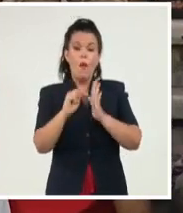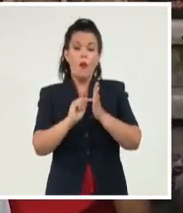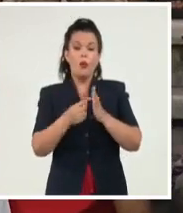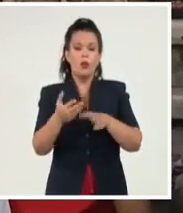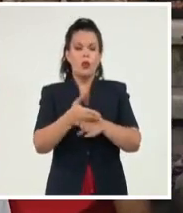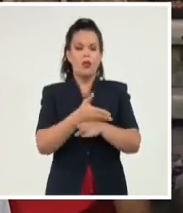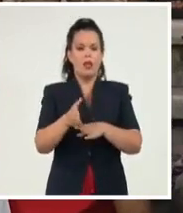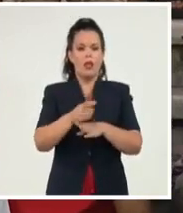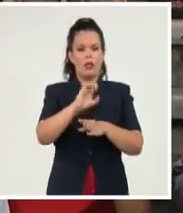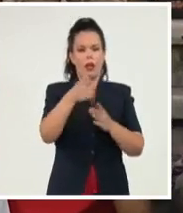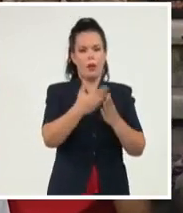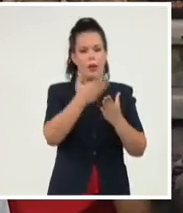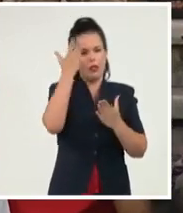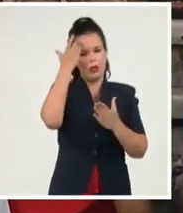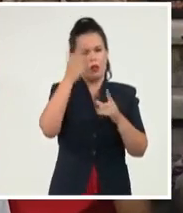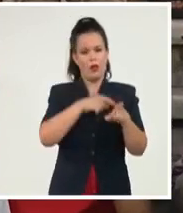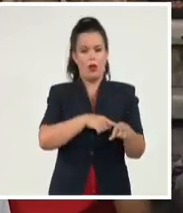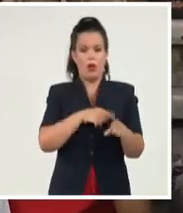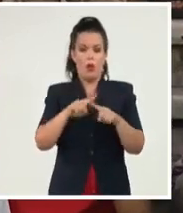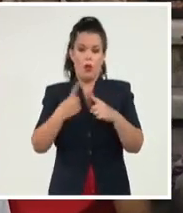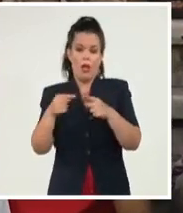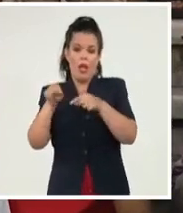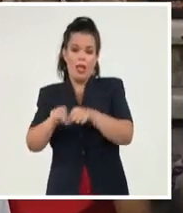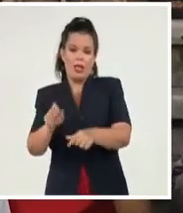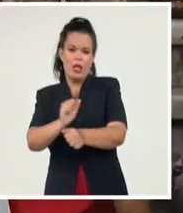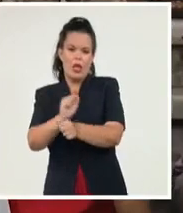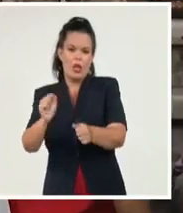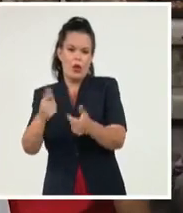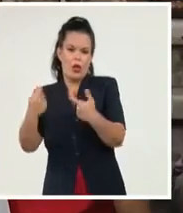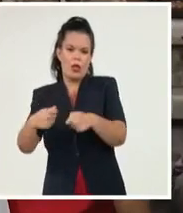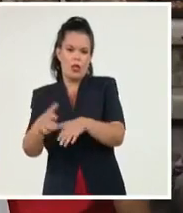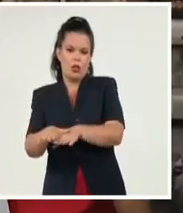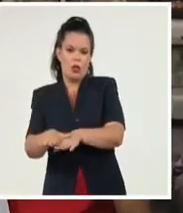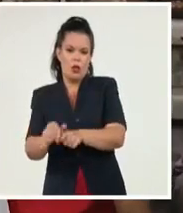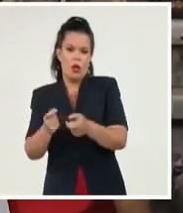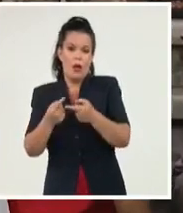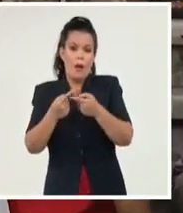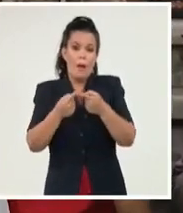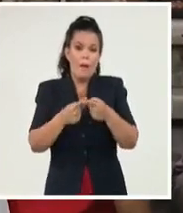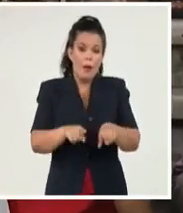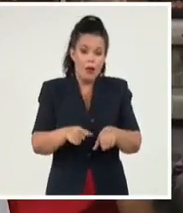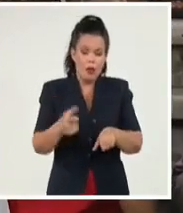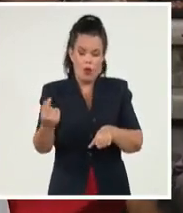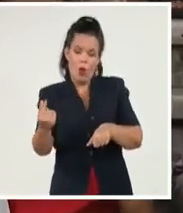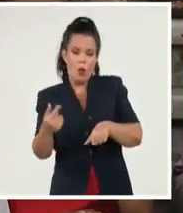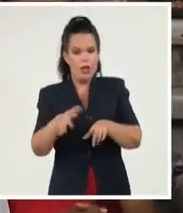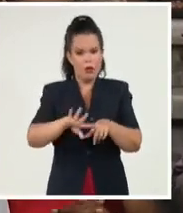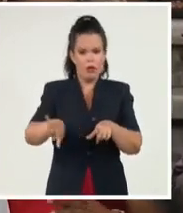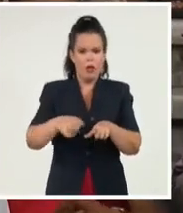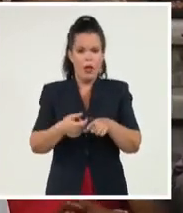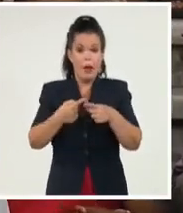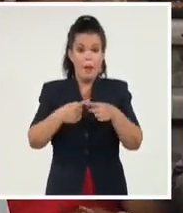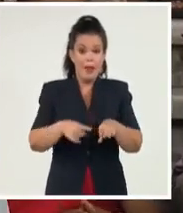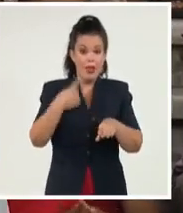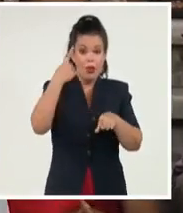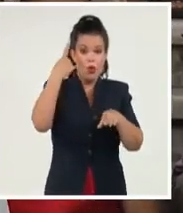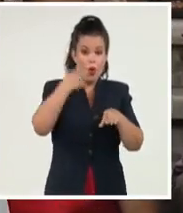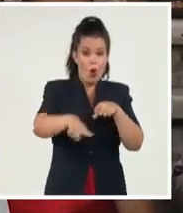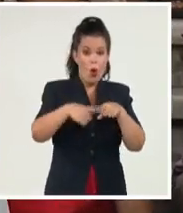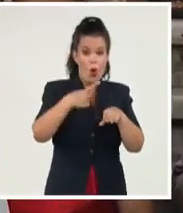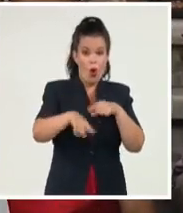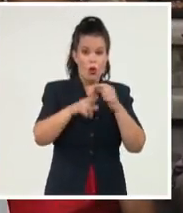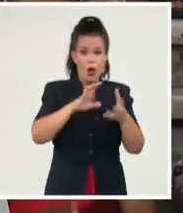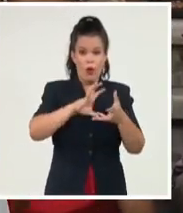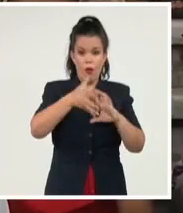más de autonomía en su gestión y en su economía, pero todos los demás sistemas vienen